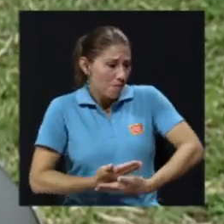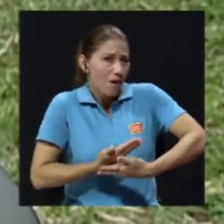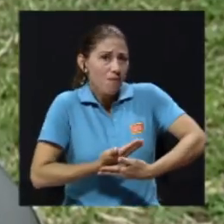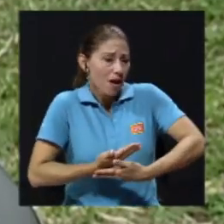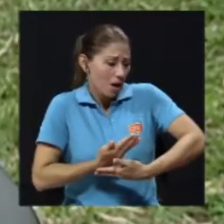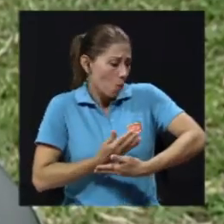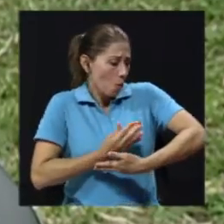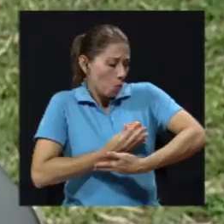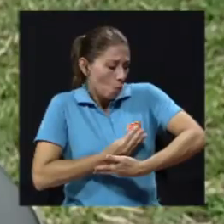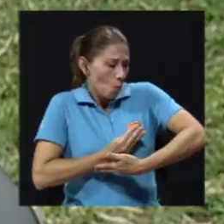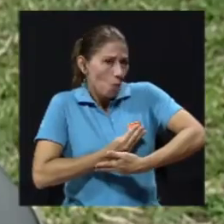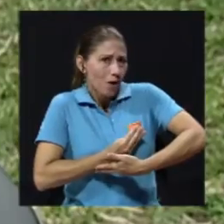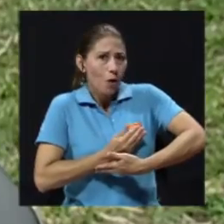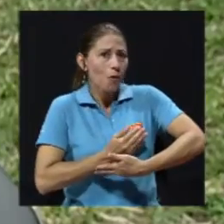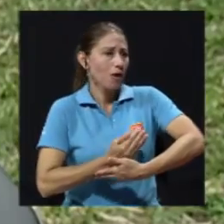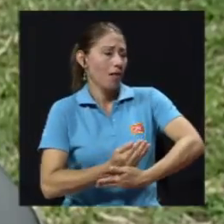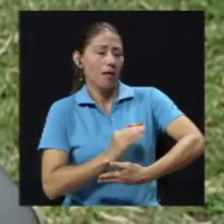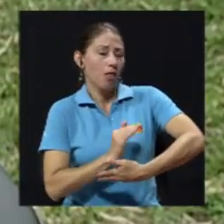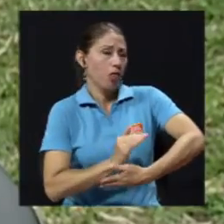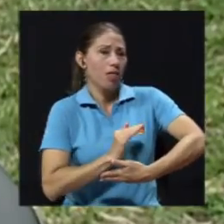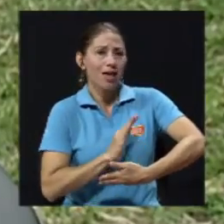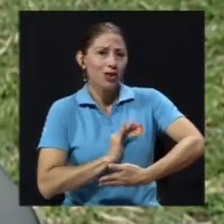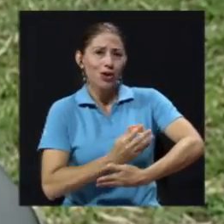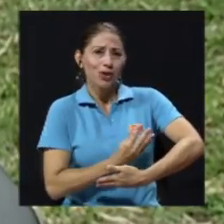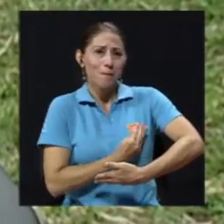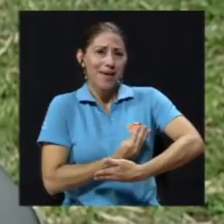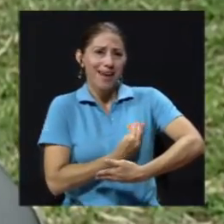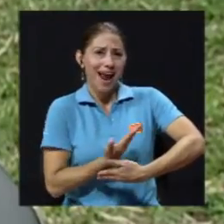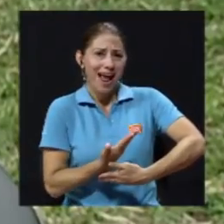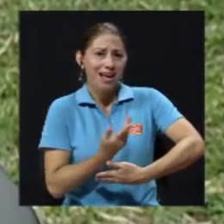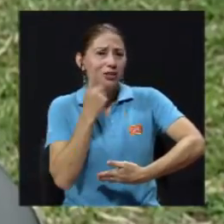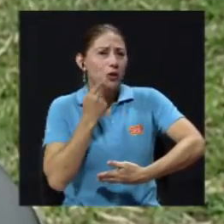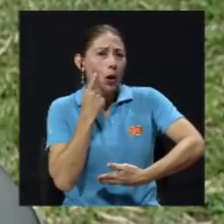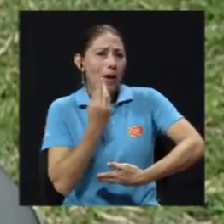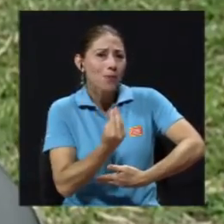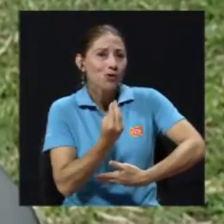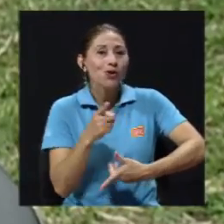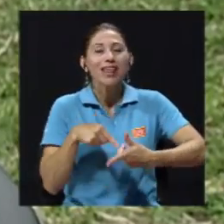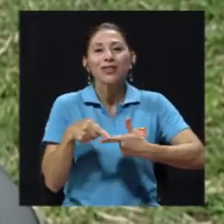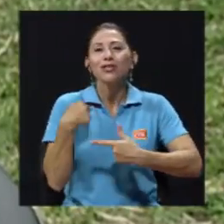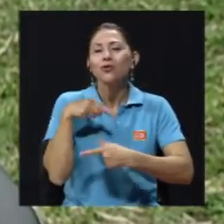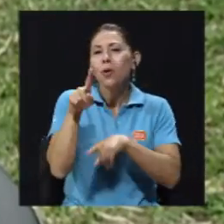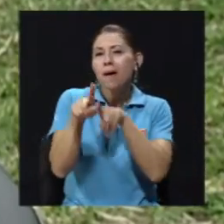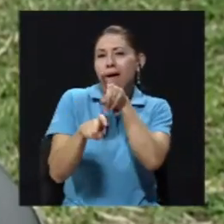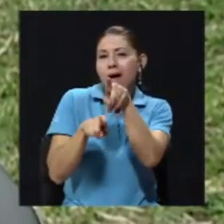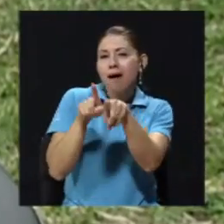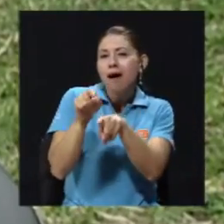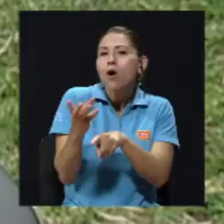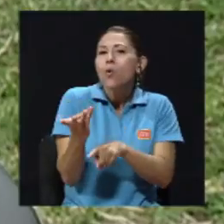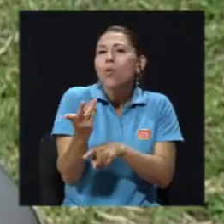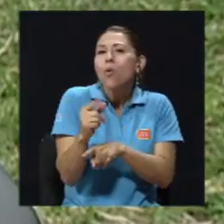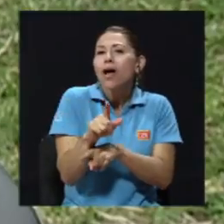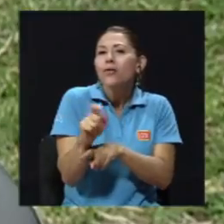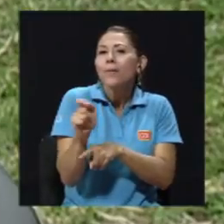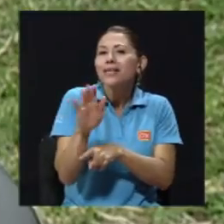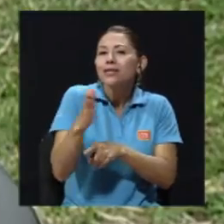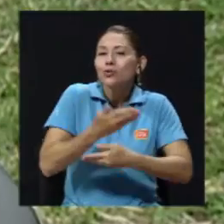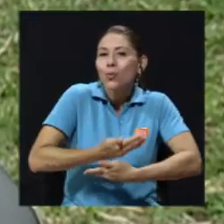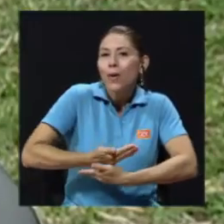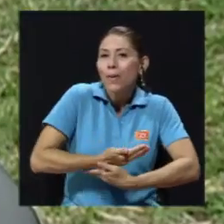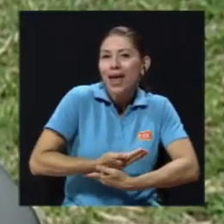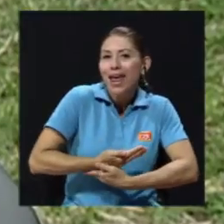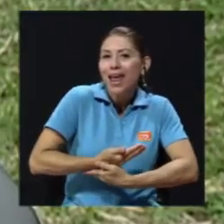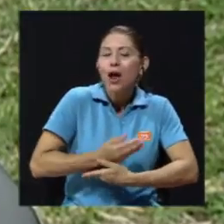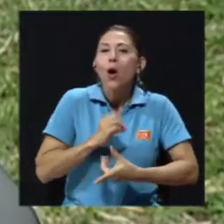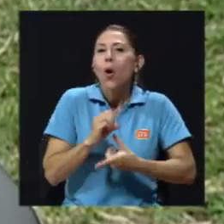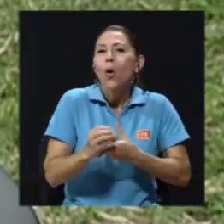supuesto, entonces uno comienza a indagar en la mamá cuánto tiene su bebé. La leche materna no se compara a los sucedanos.